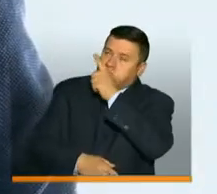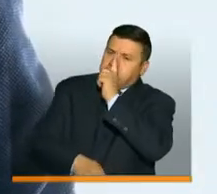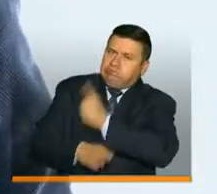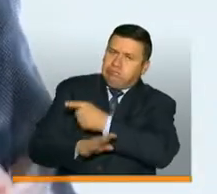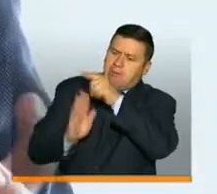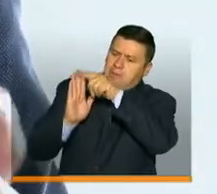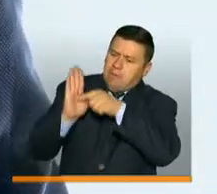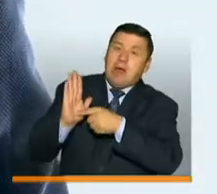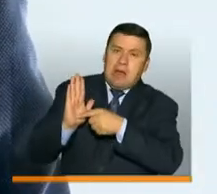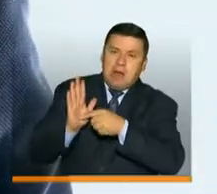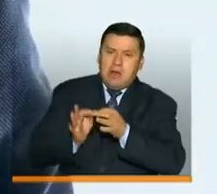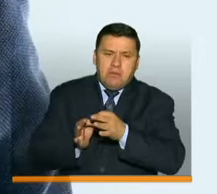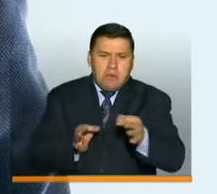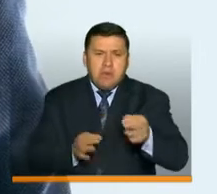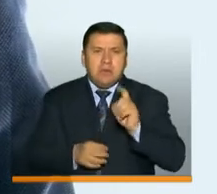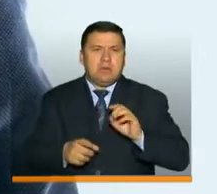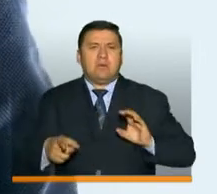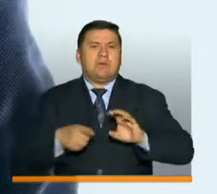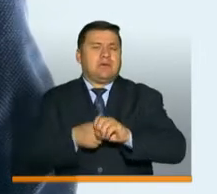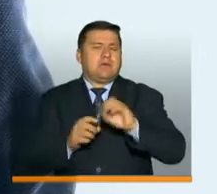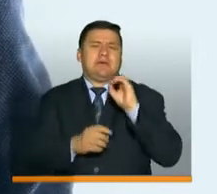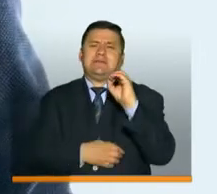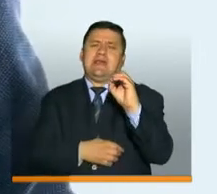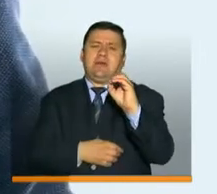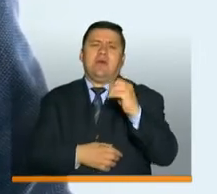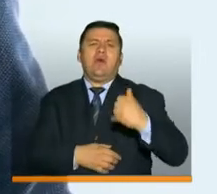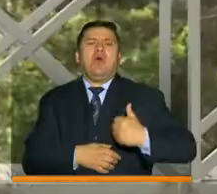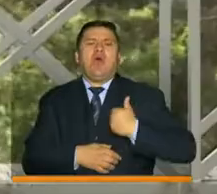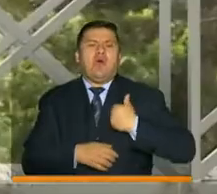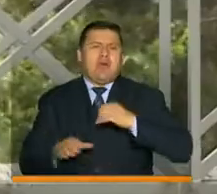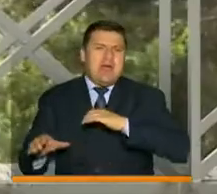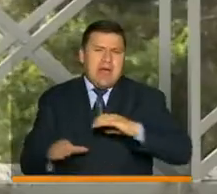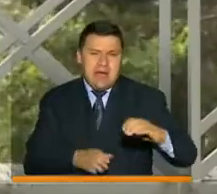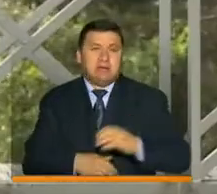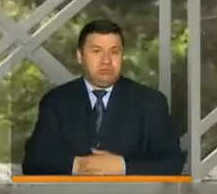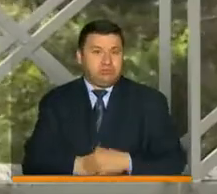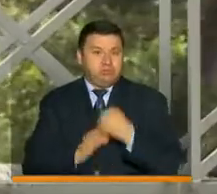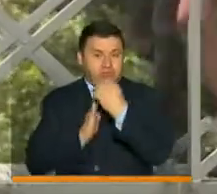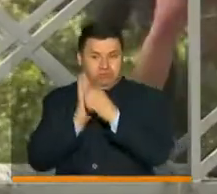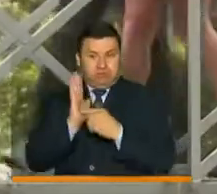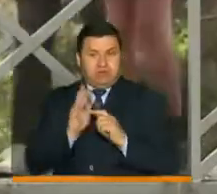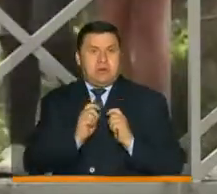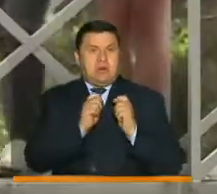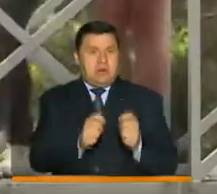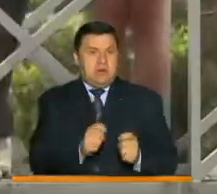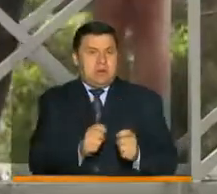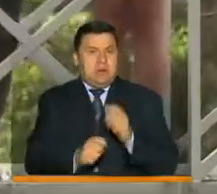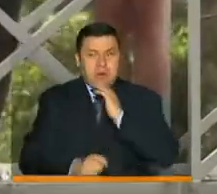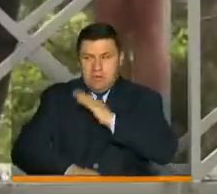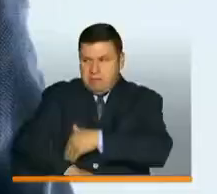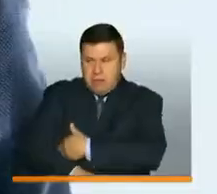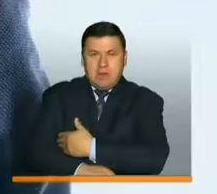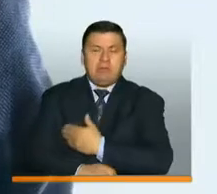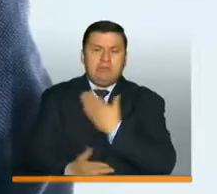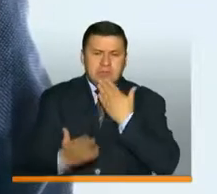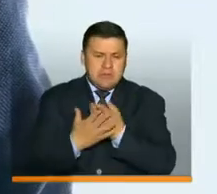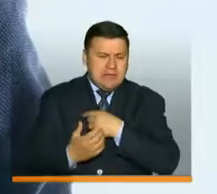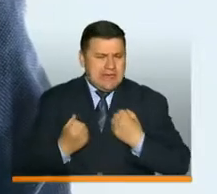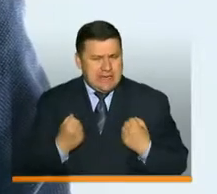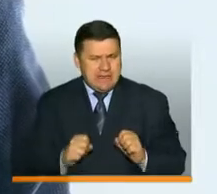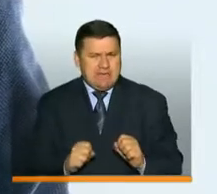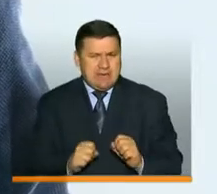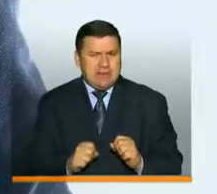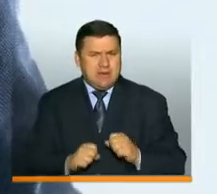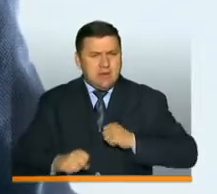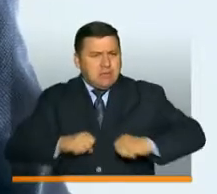y municipal, como es la matrícula cero, como es Jóvenes en Acción, y ese gran programa de generaciones del ministerio es un gran esfuerzo de los